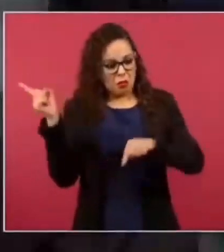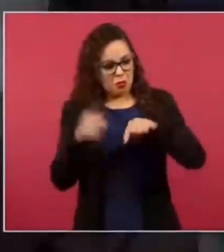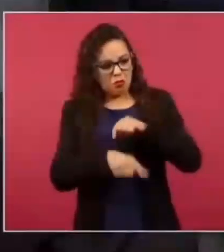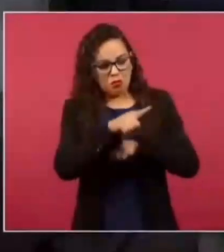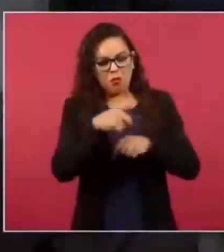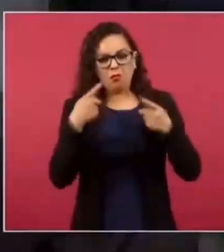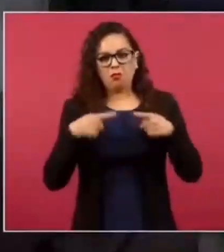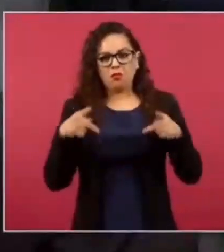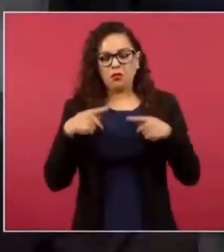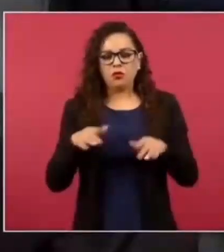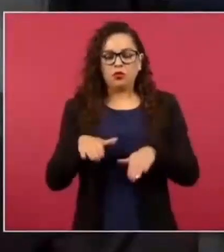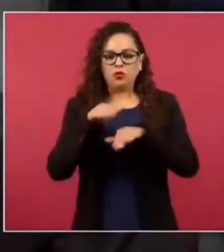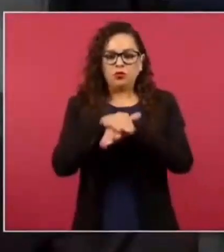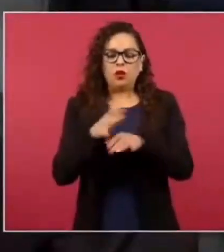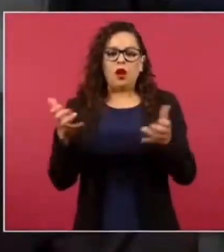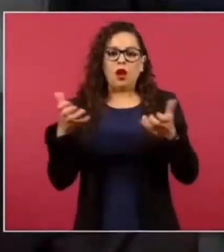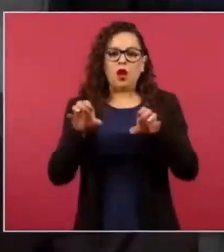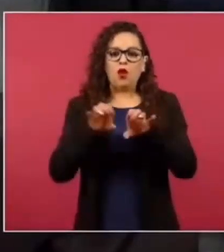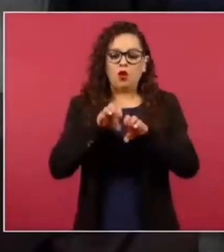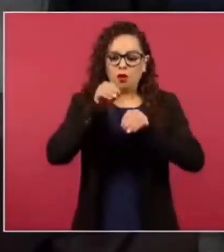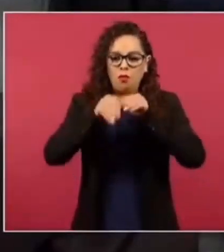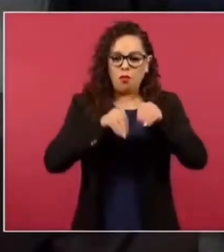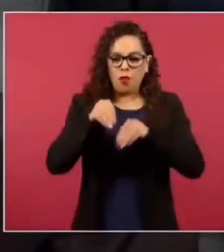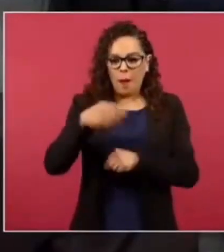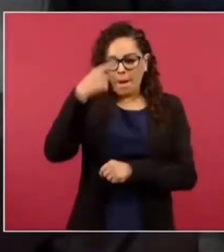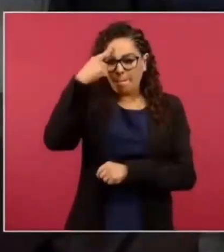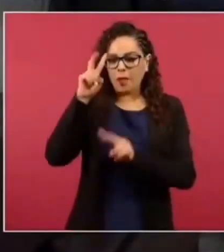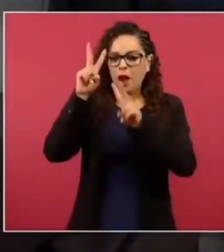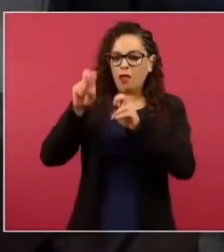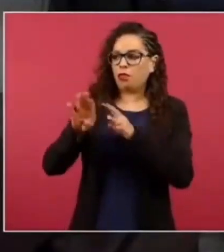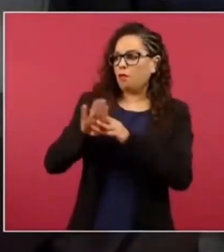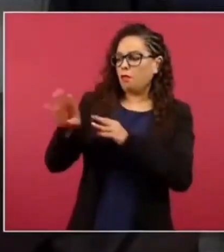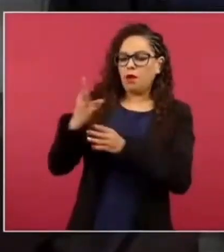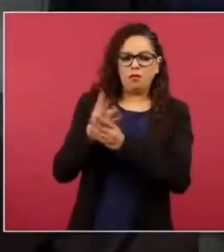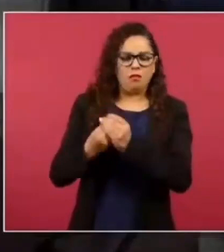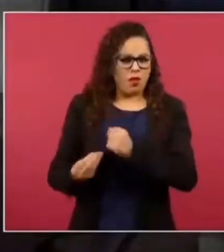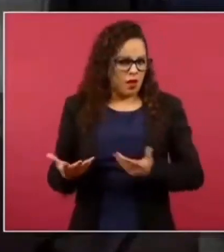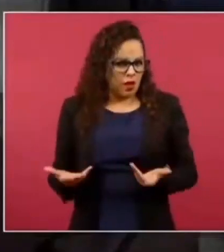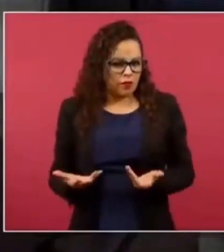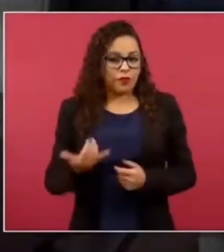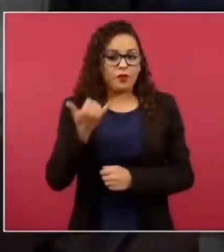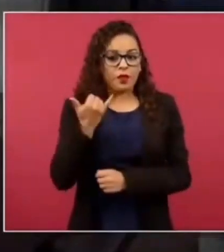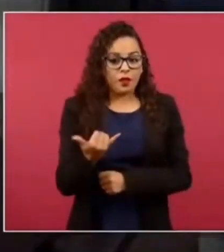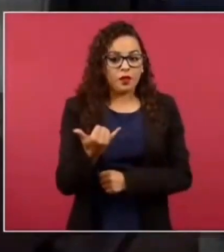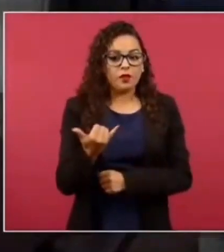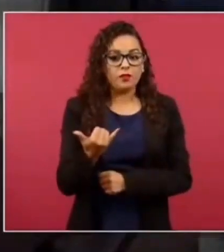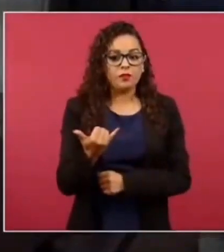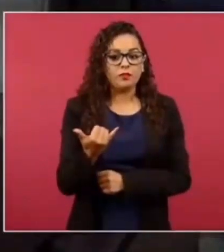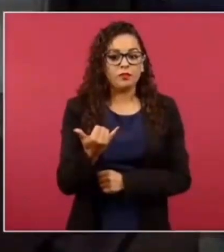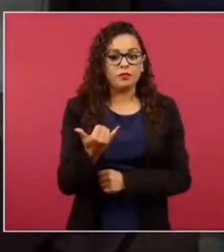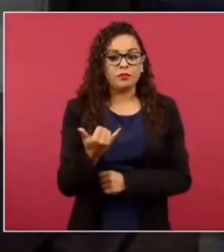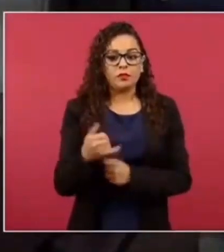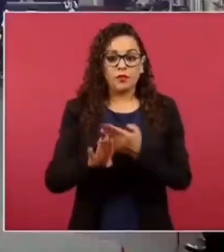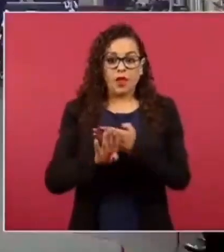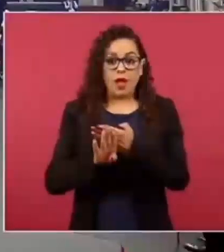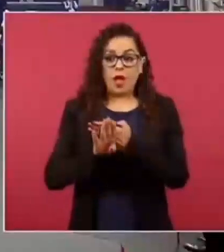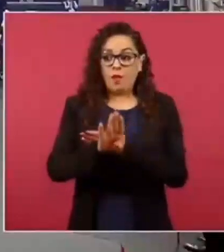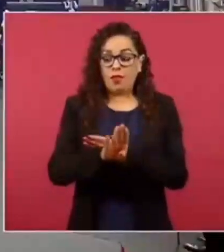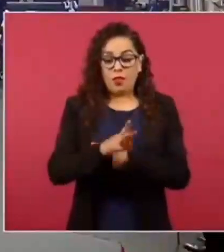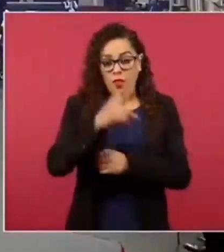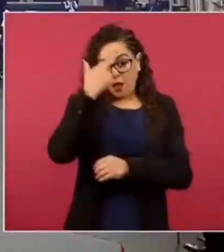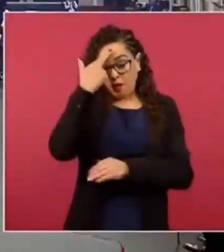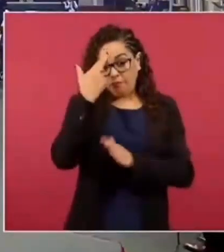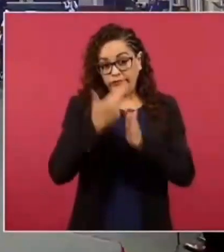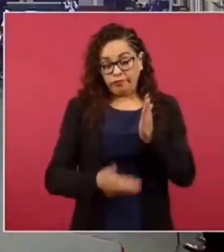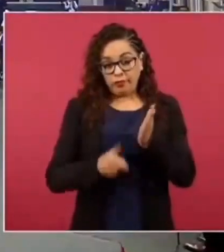consideraría que es necesario este cambio en la aplicación final y que ya no haya políticas de contención para evitar este tipo de violaciones a los